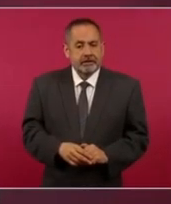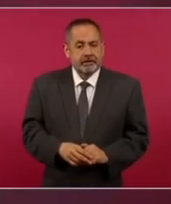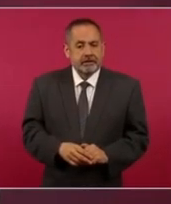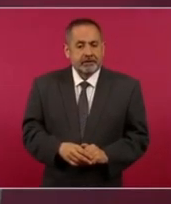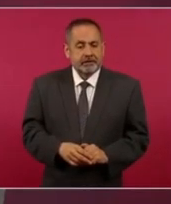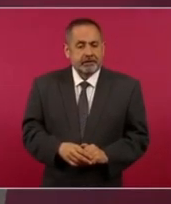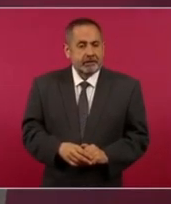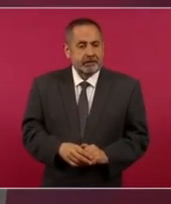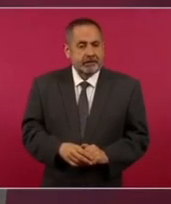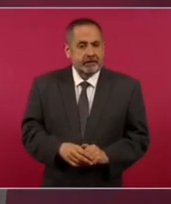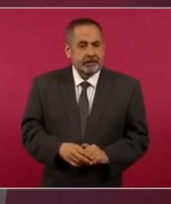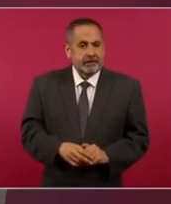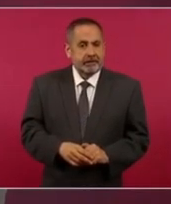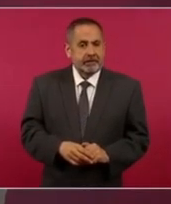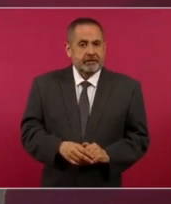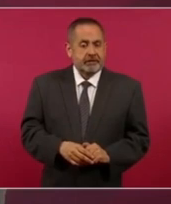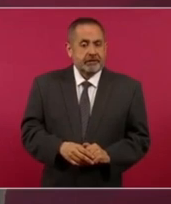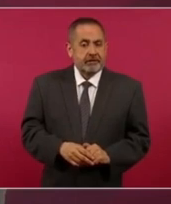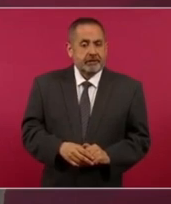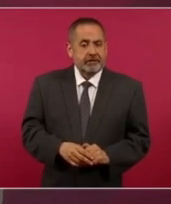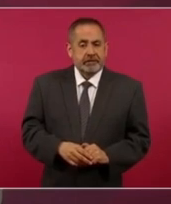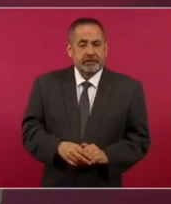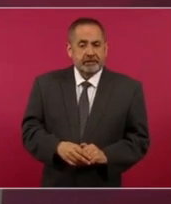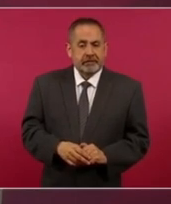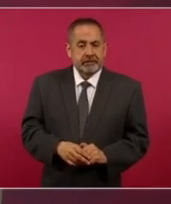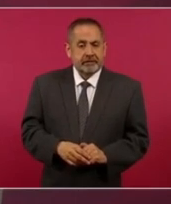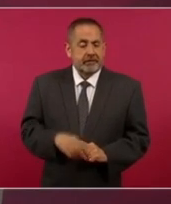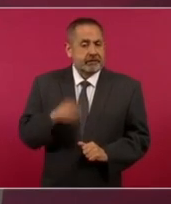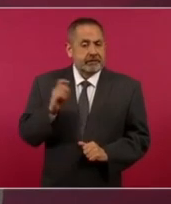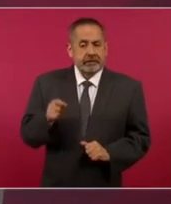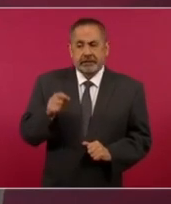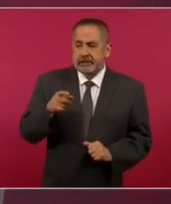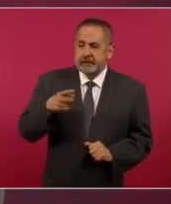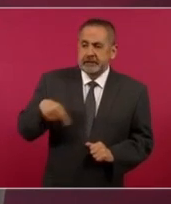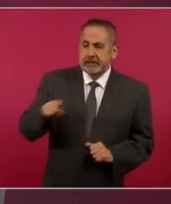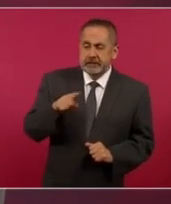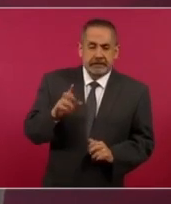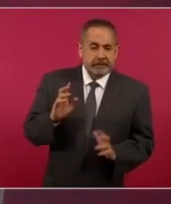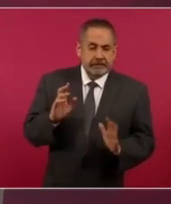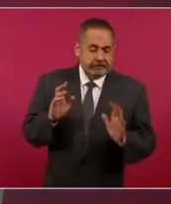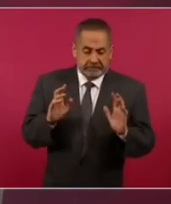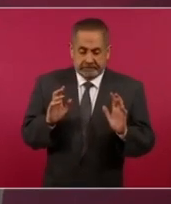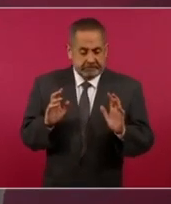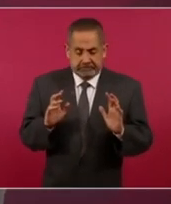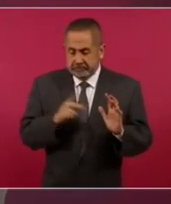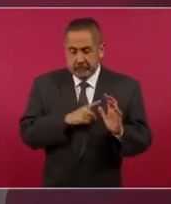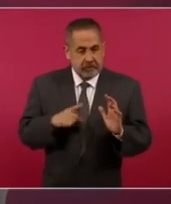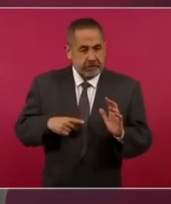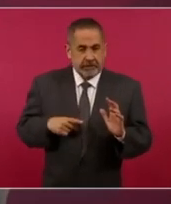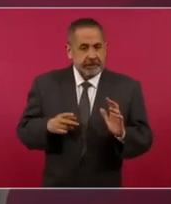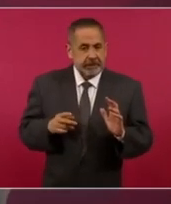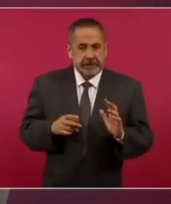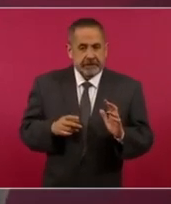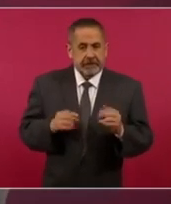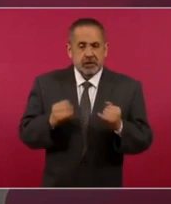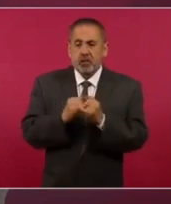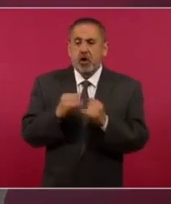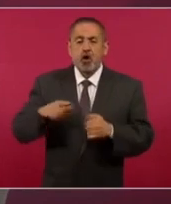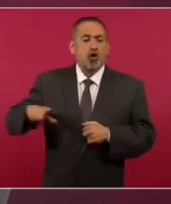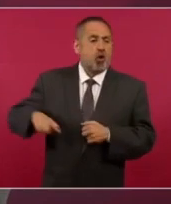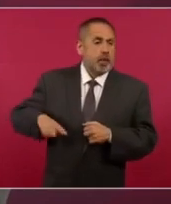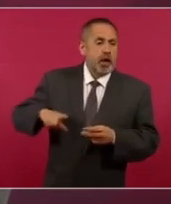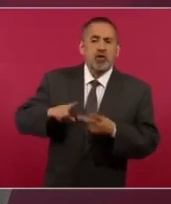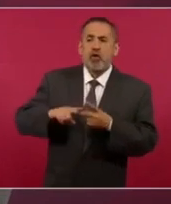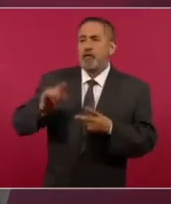la actuación de gobiernos,